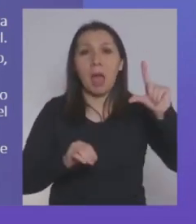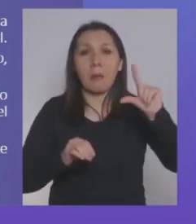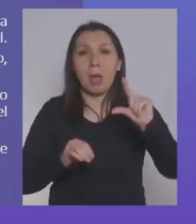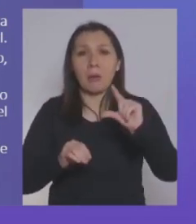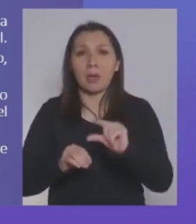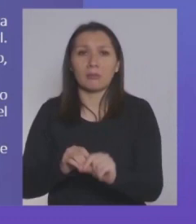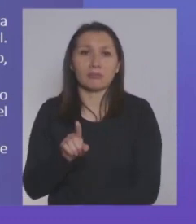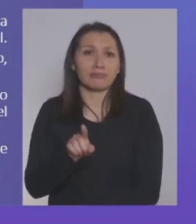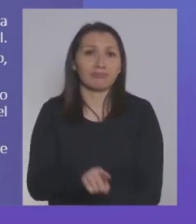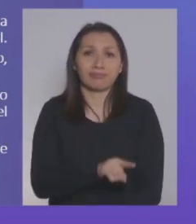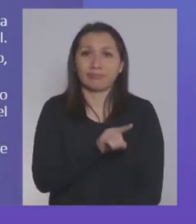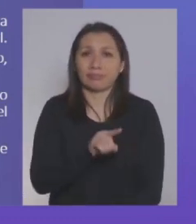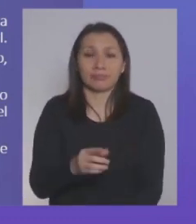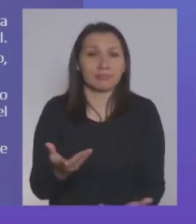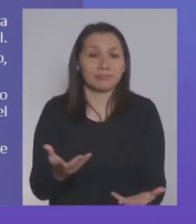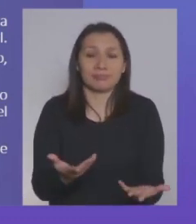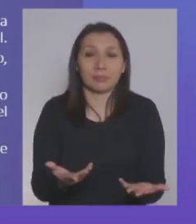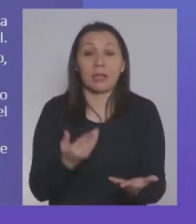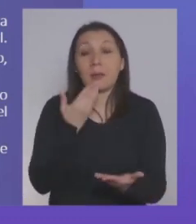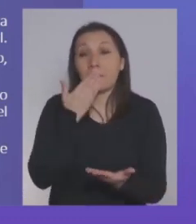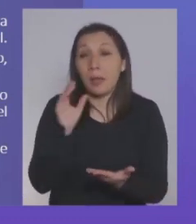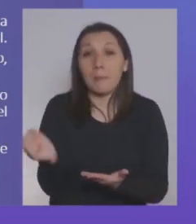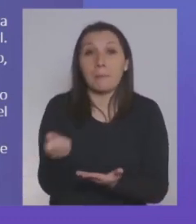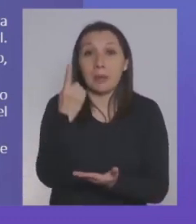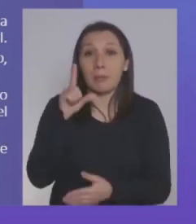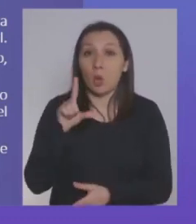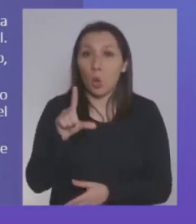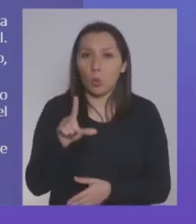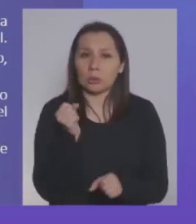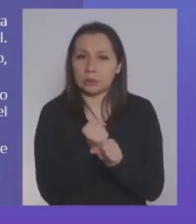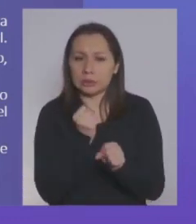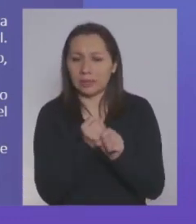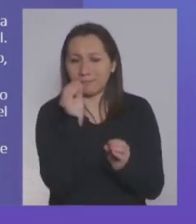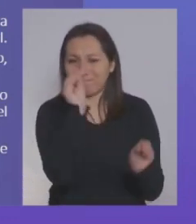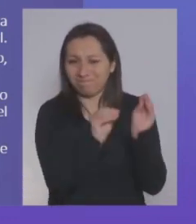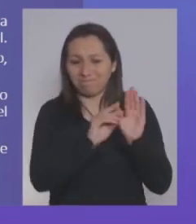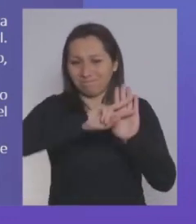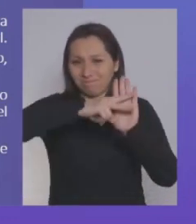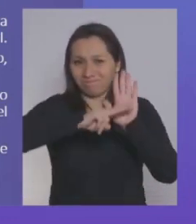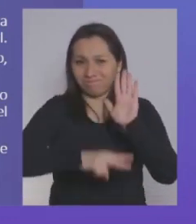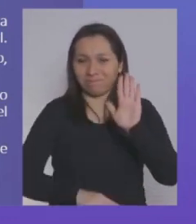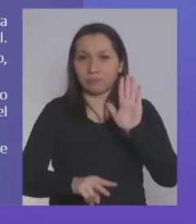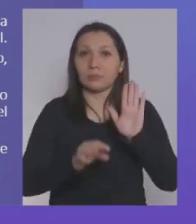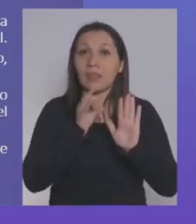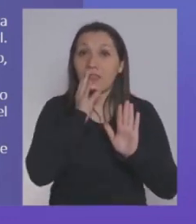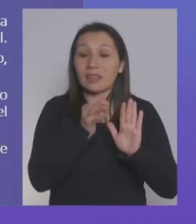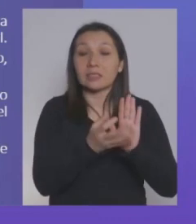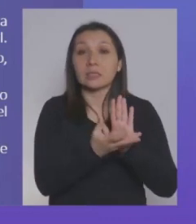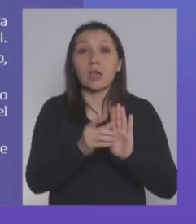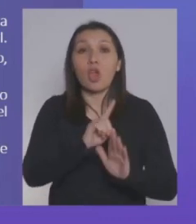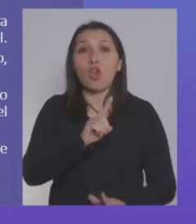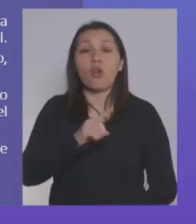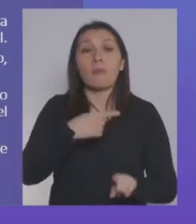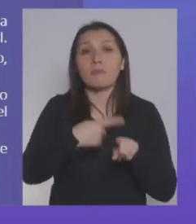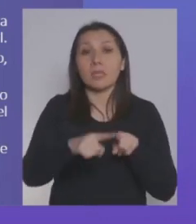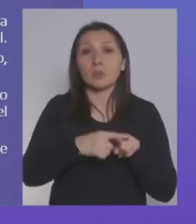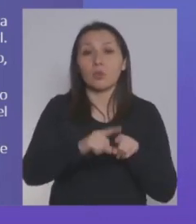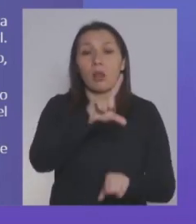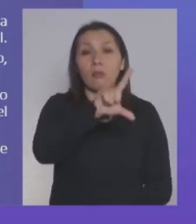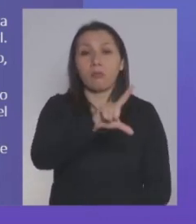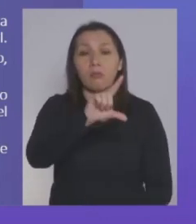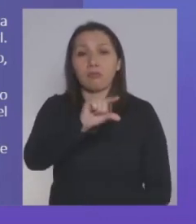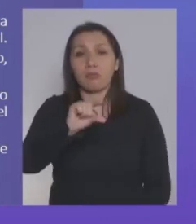tiene ningún sentido. Y es por eso que desde el primero de julio hemos estado trabajando para hacer que los giros no decaigan del